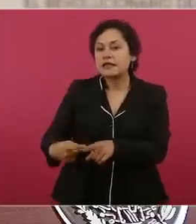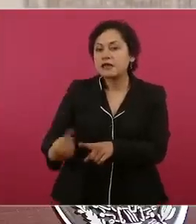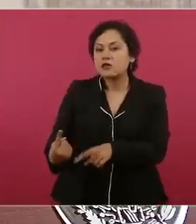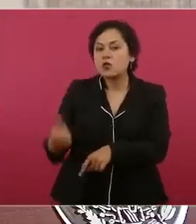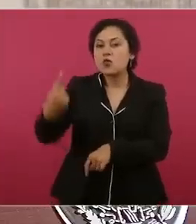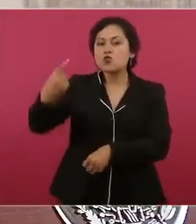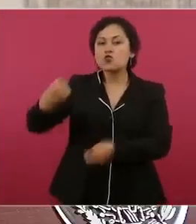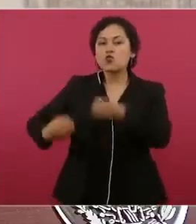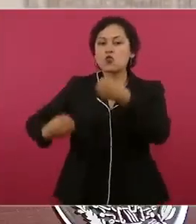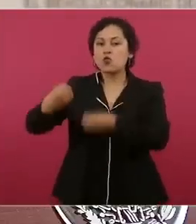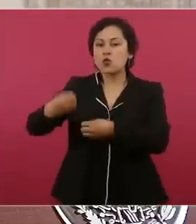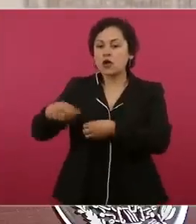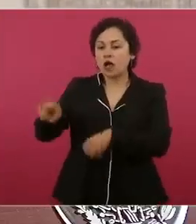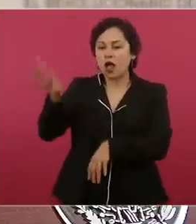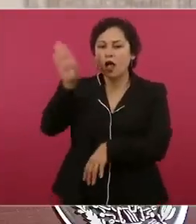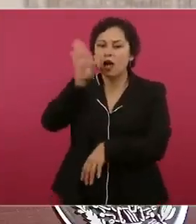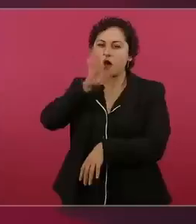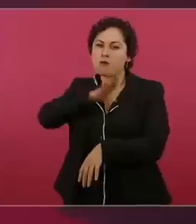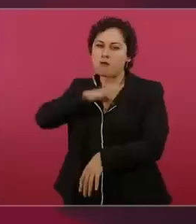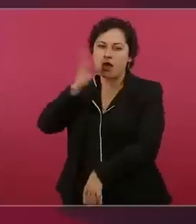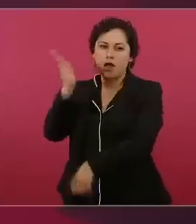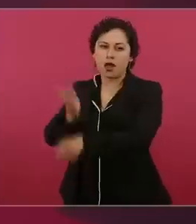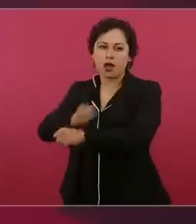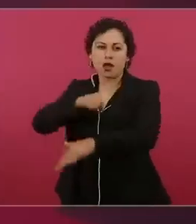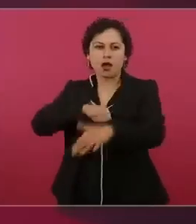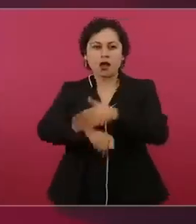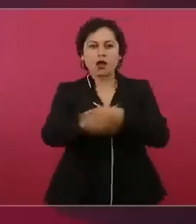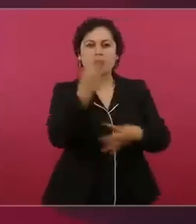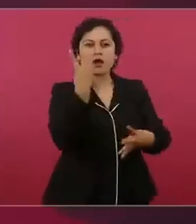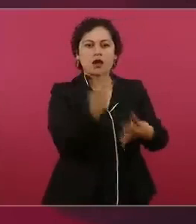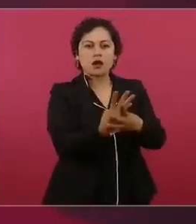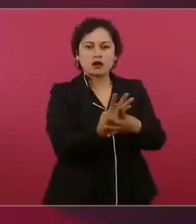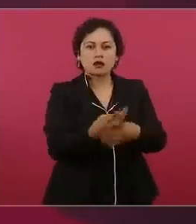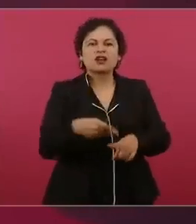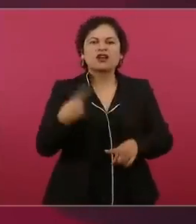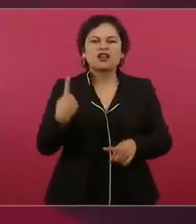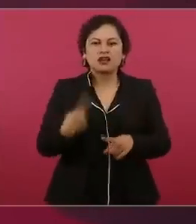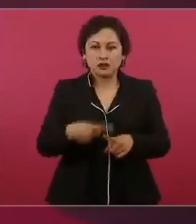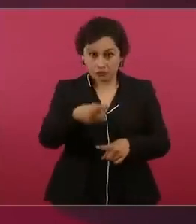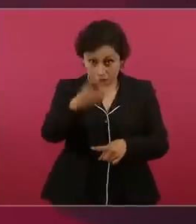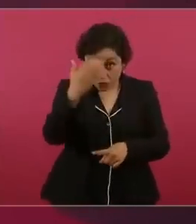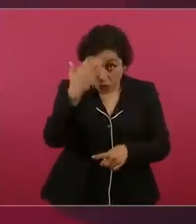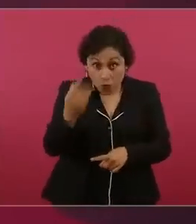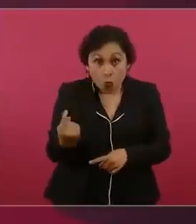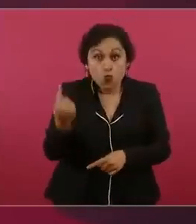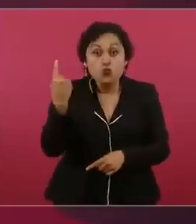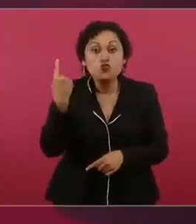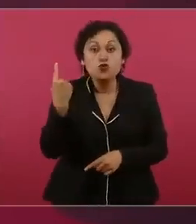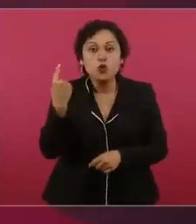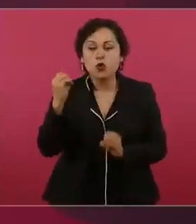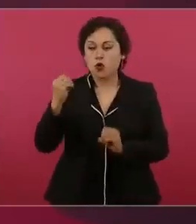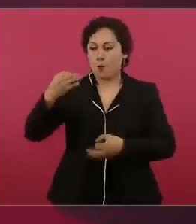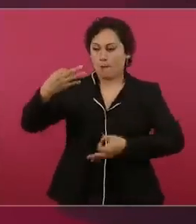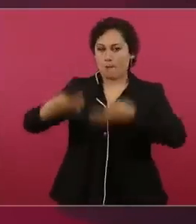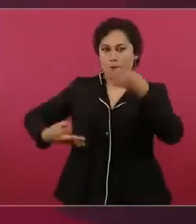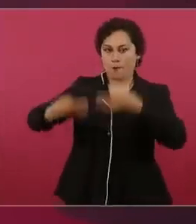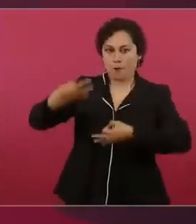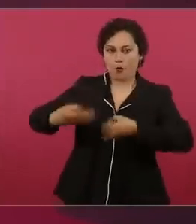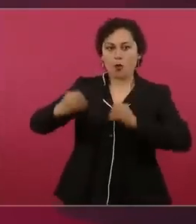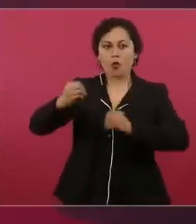un magistrado, un ministro,